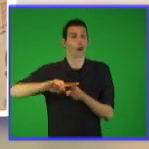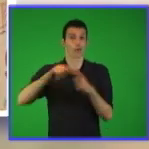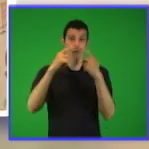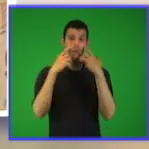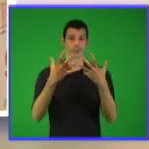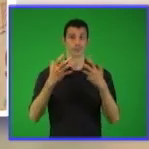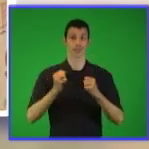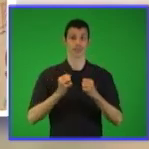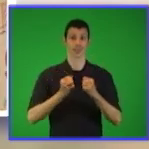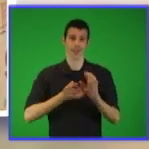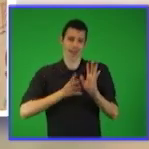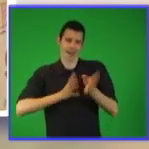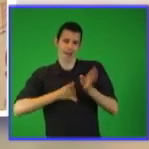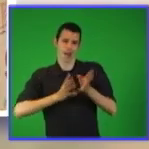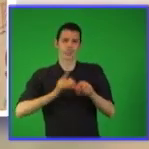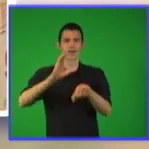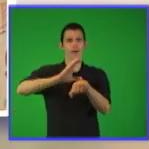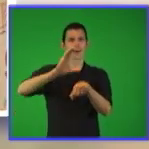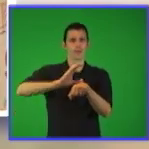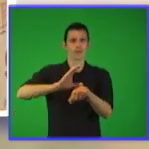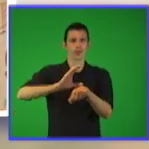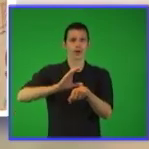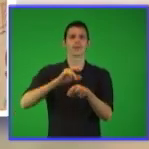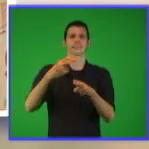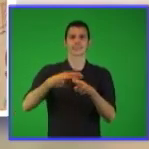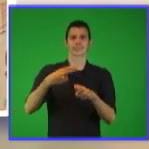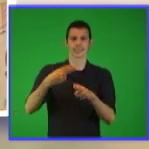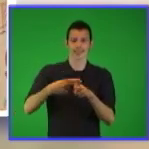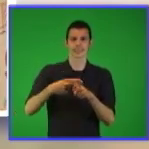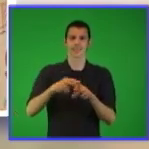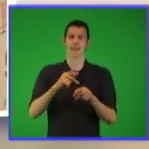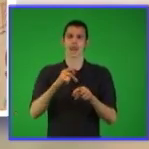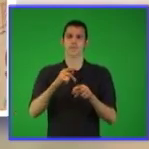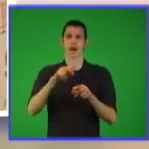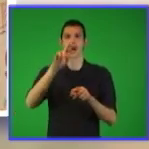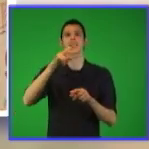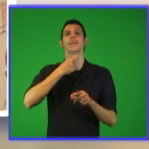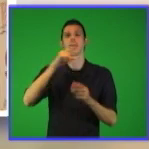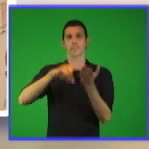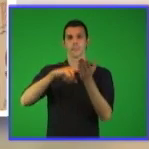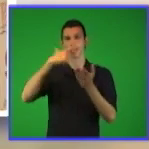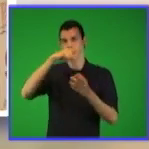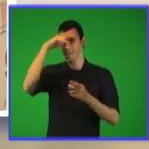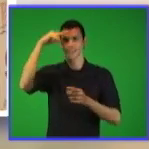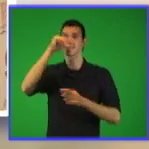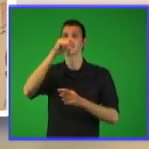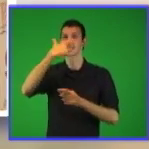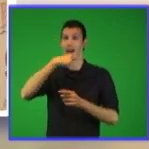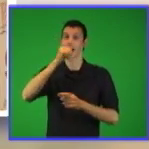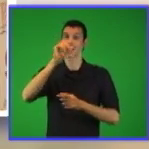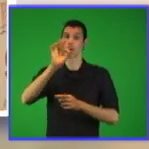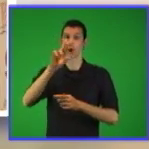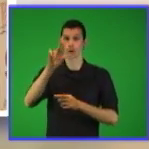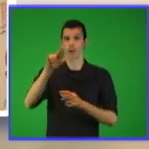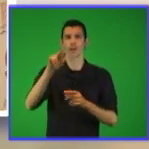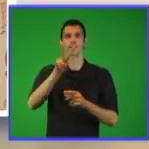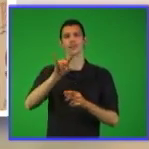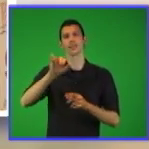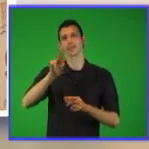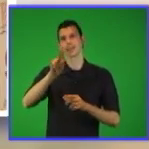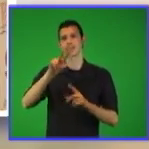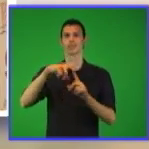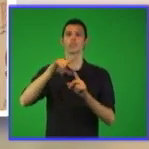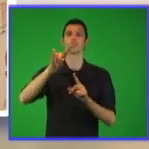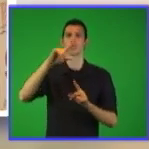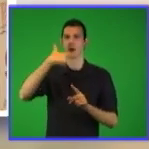aclarando dudas con respecto a los contenidos que estamos tratando. Además tienen una